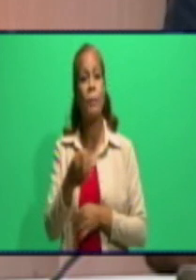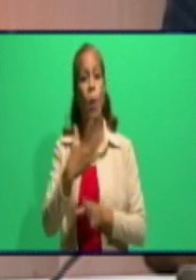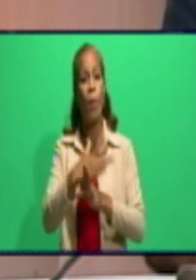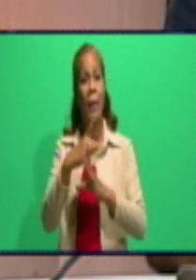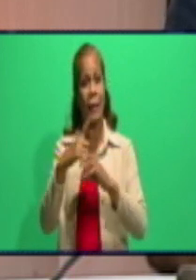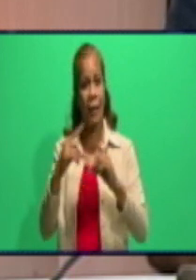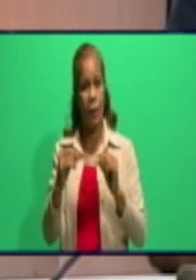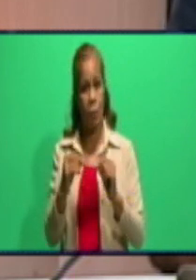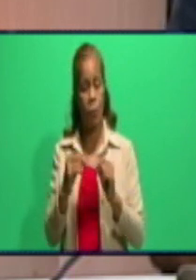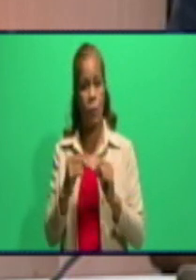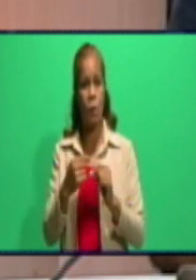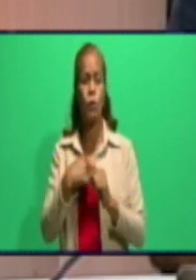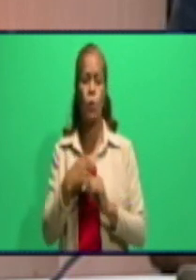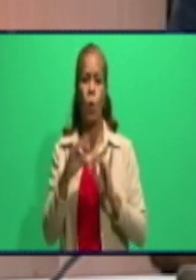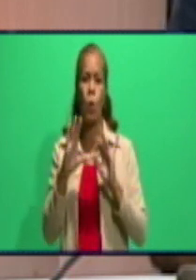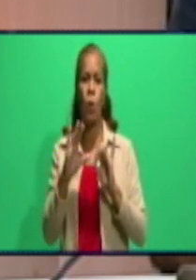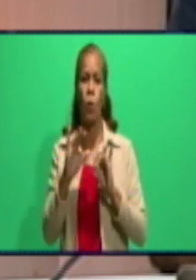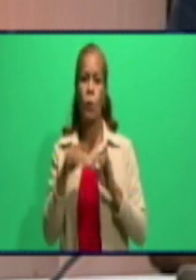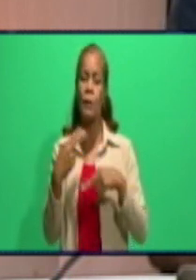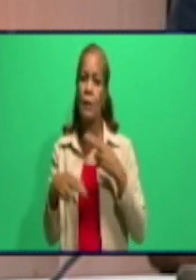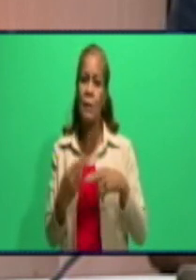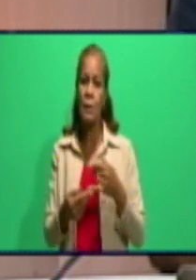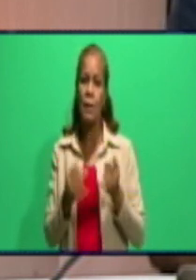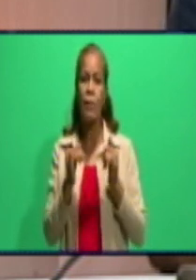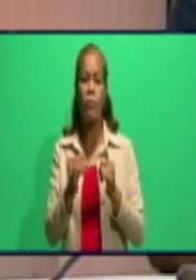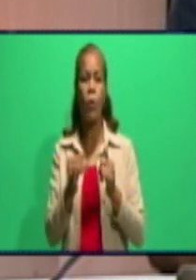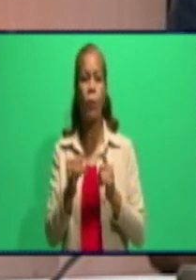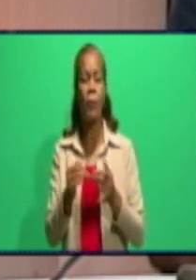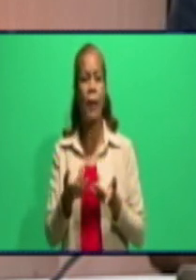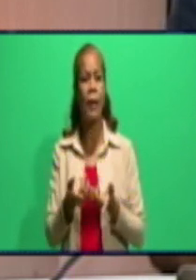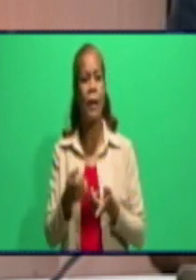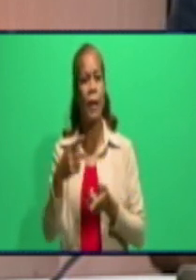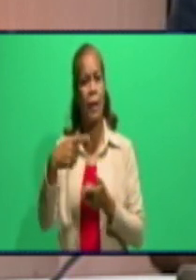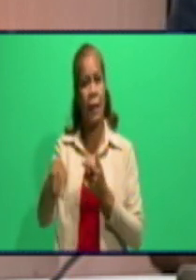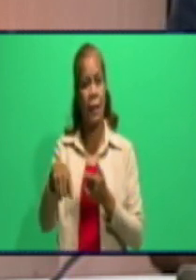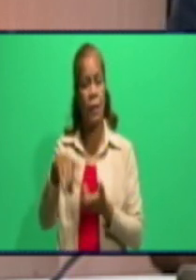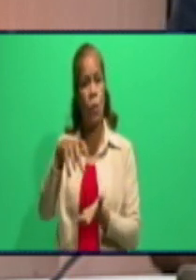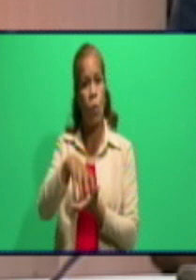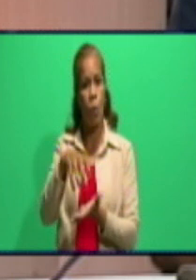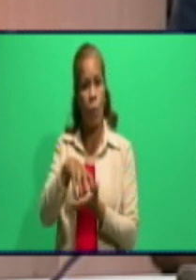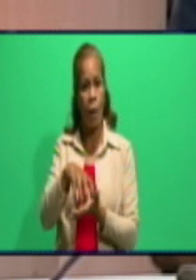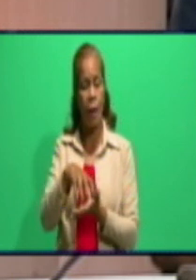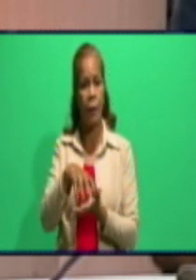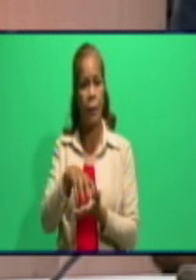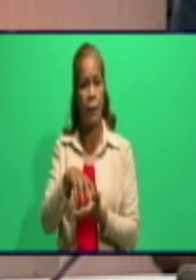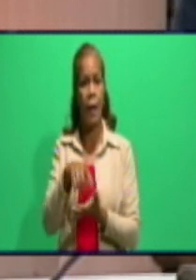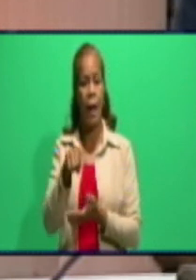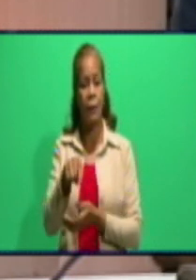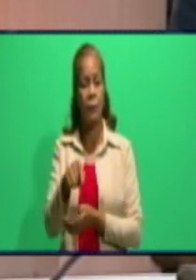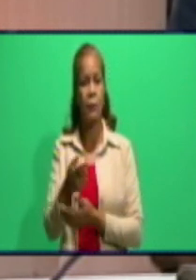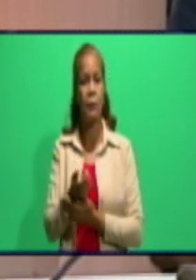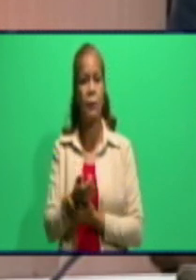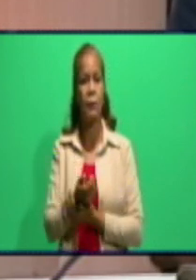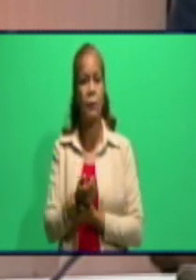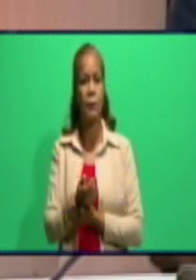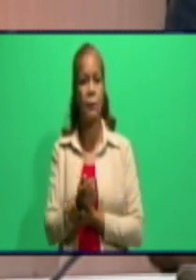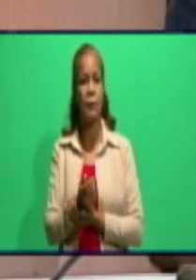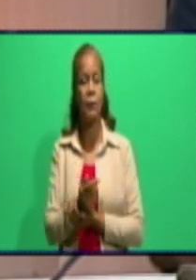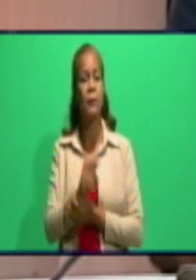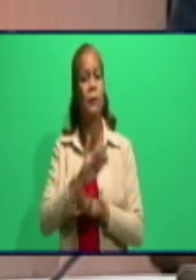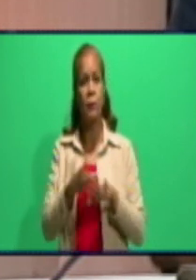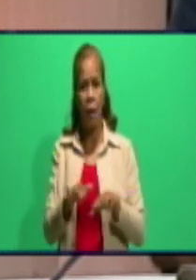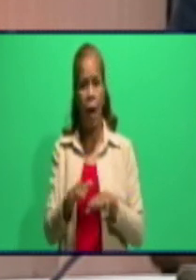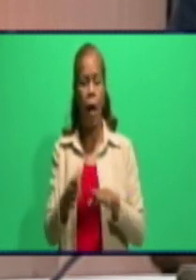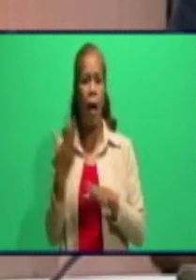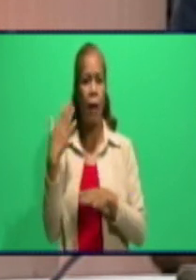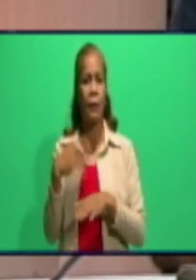hice un comentario la vez pasada en la Guanábana, el faltante que detectamos ese propio día, que dimos respuesta de